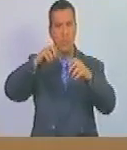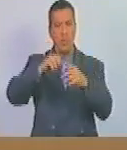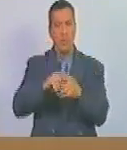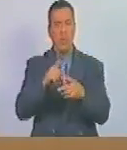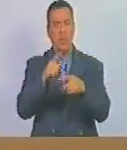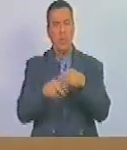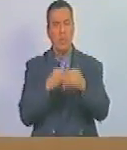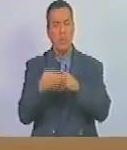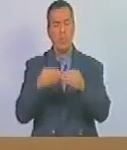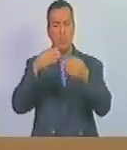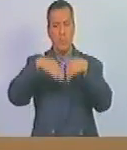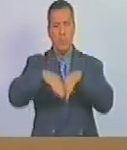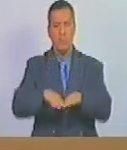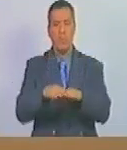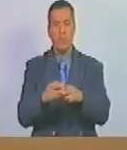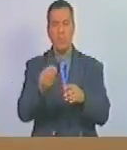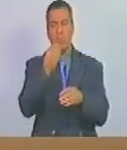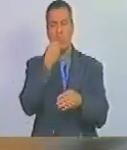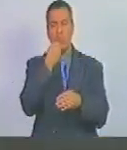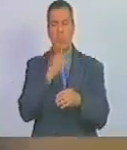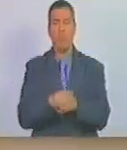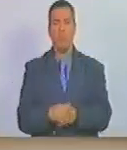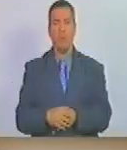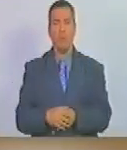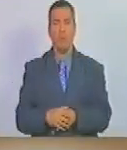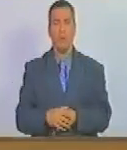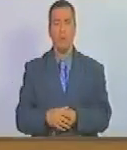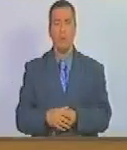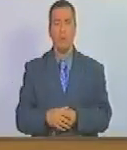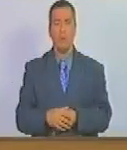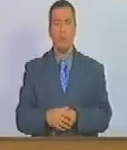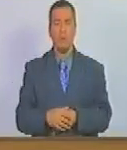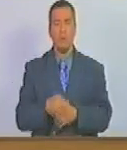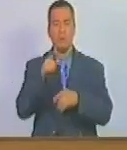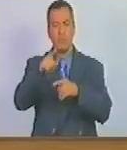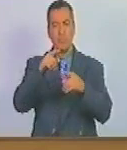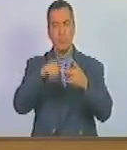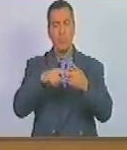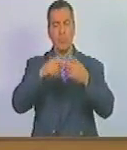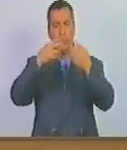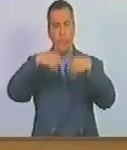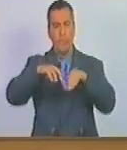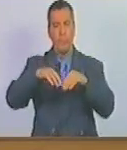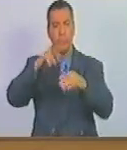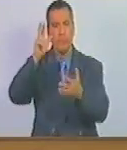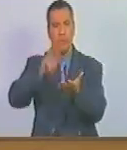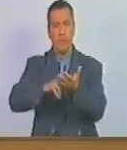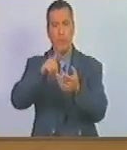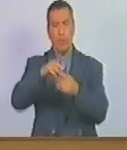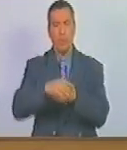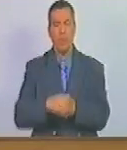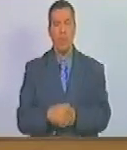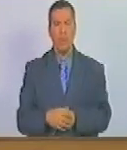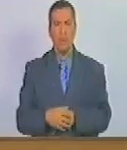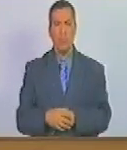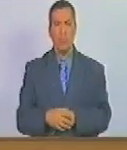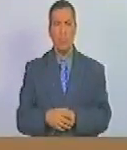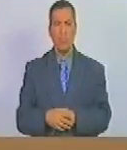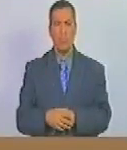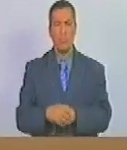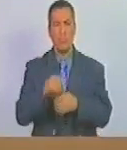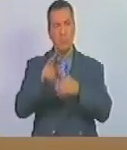condiciones de alojamiento y alimentación esto se da lo presidencia en consideración al epígrafe aprobado, siguiente